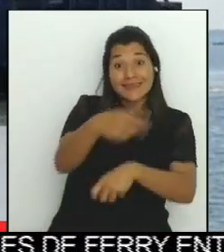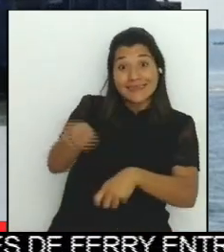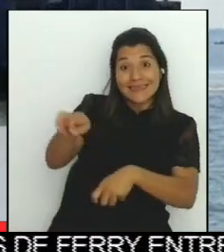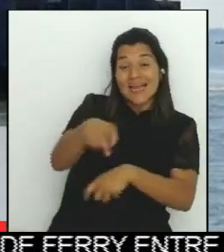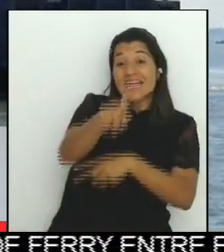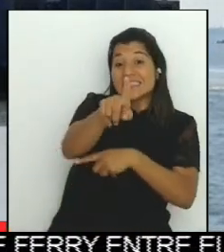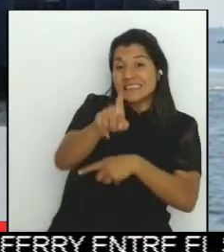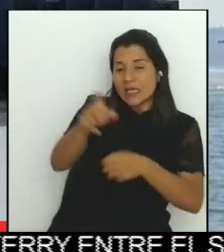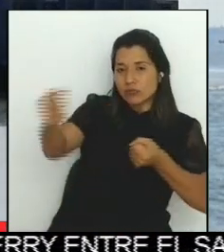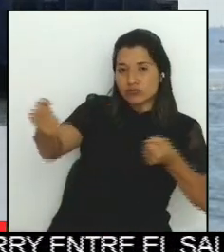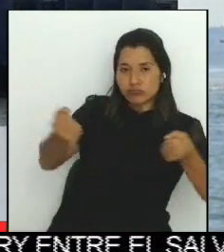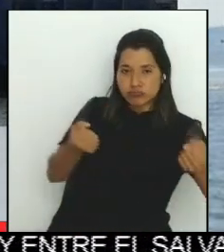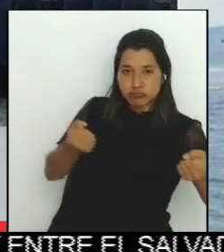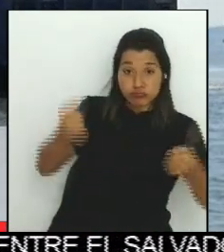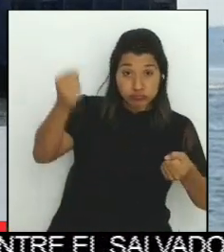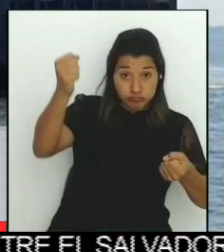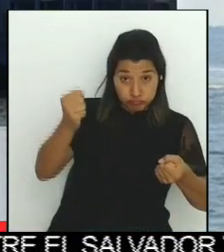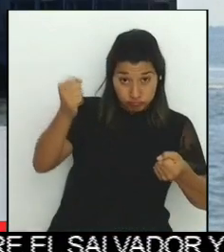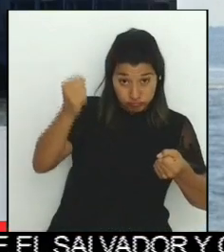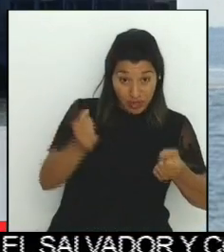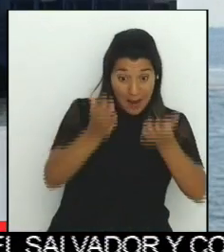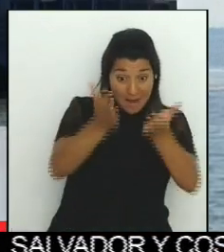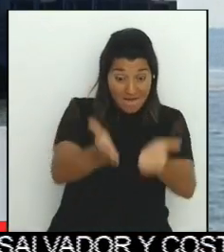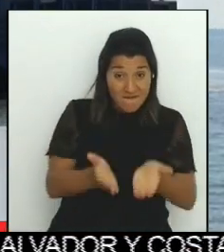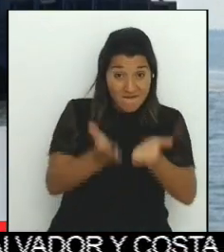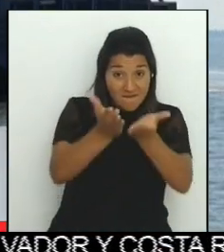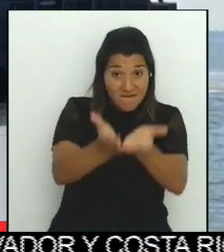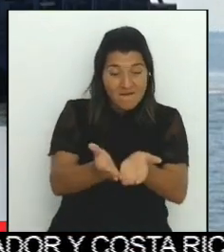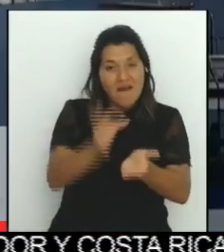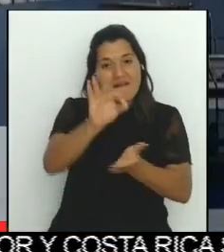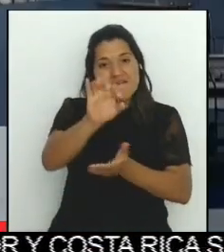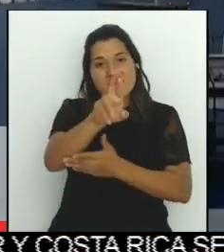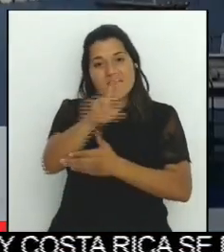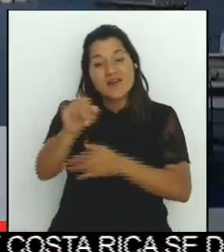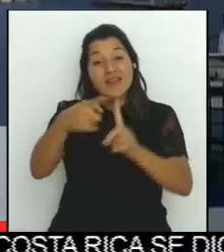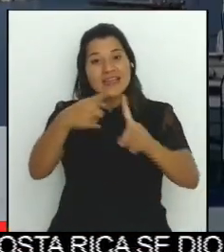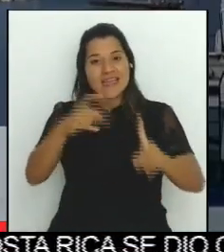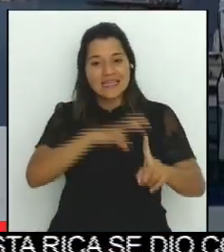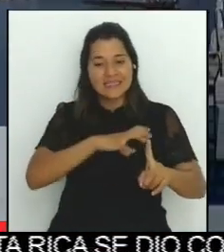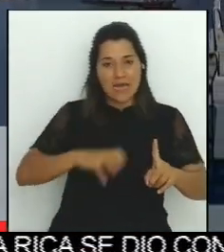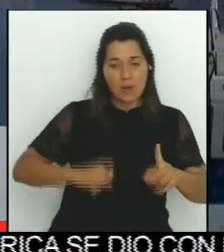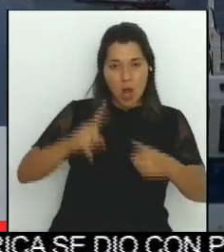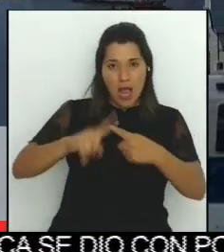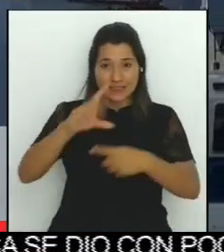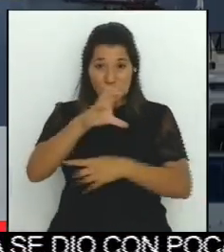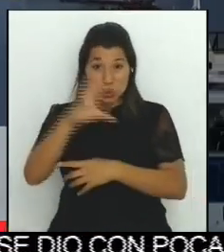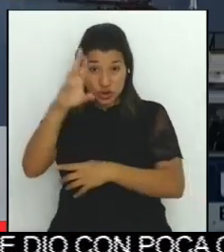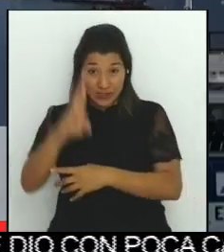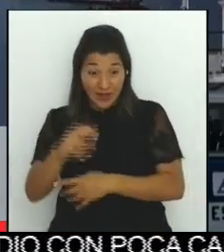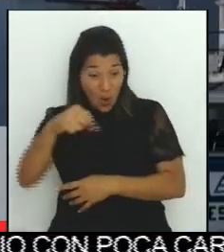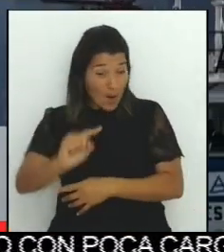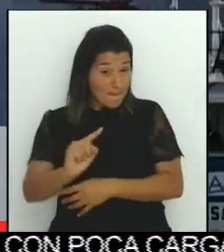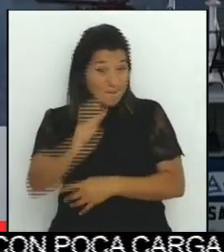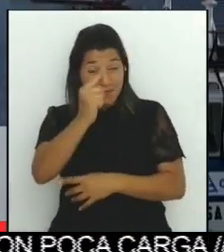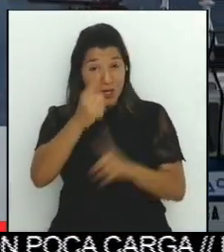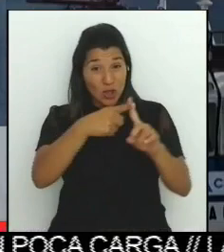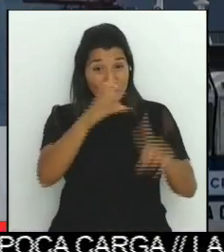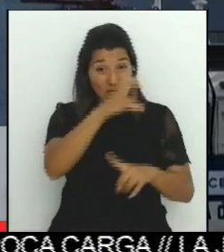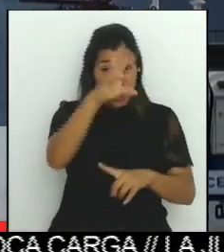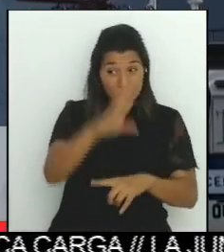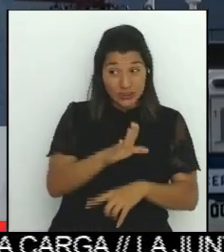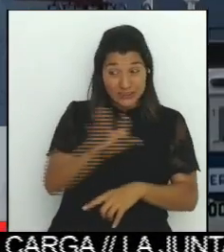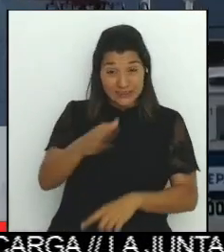El Salvador y Costa Rica inició operaciones con poco cargamento. Y es que según los datos del Instituto Costarricense de Puerto del